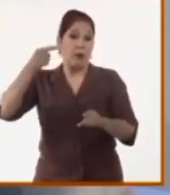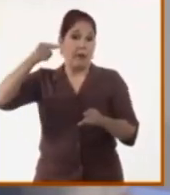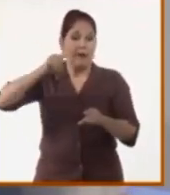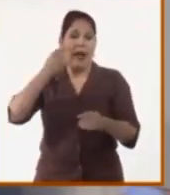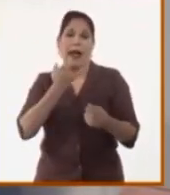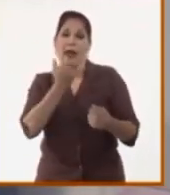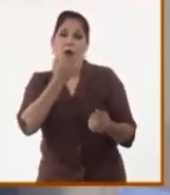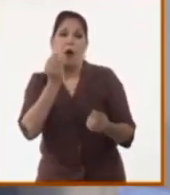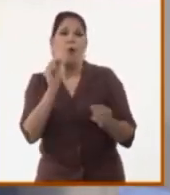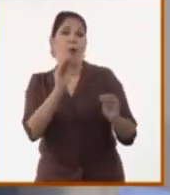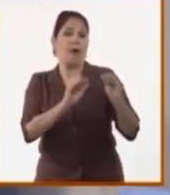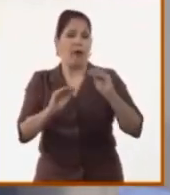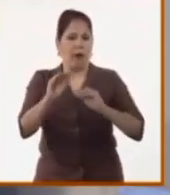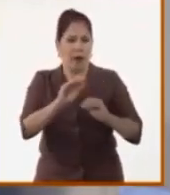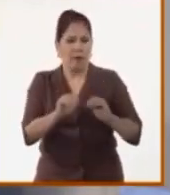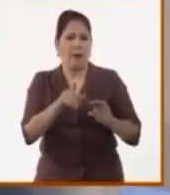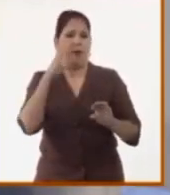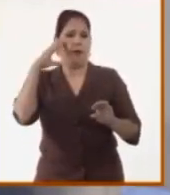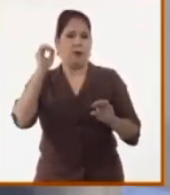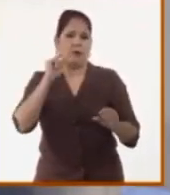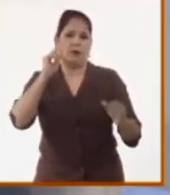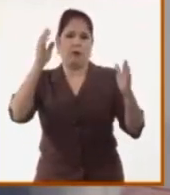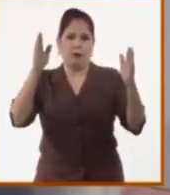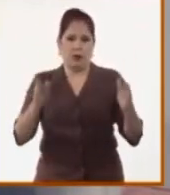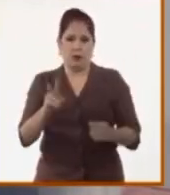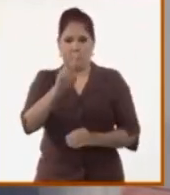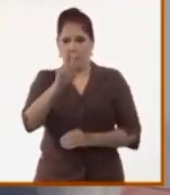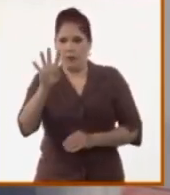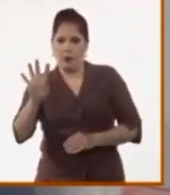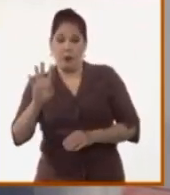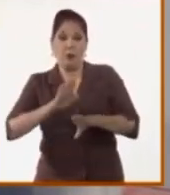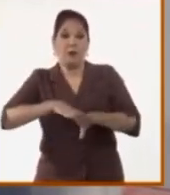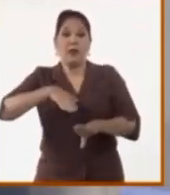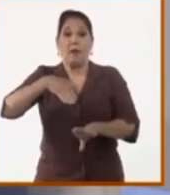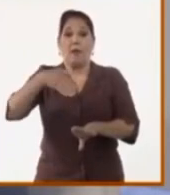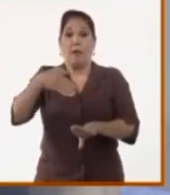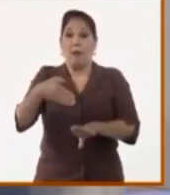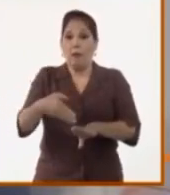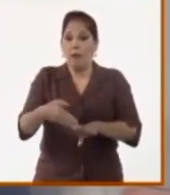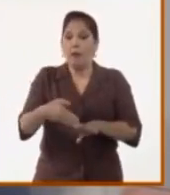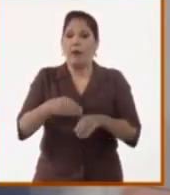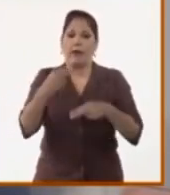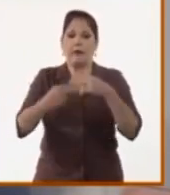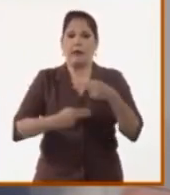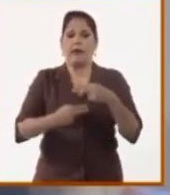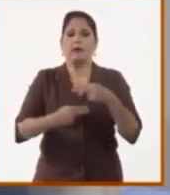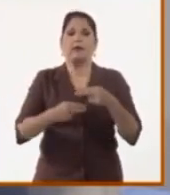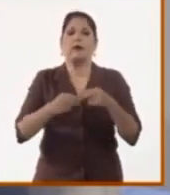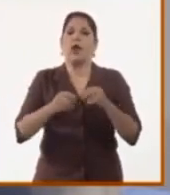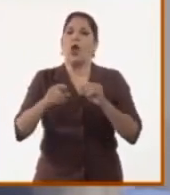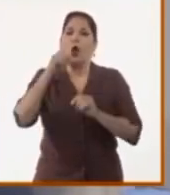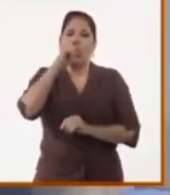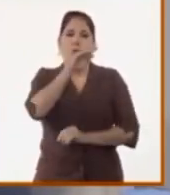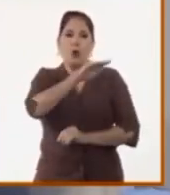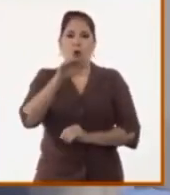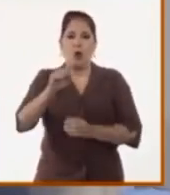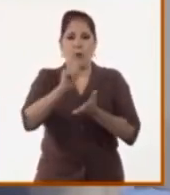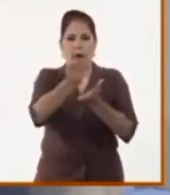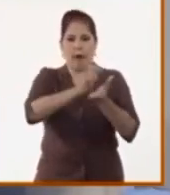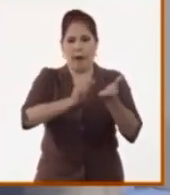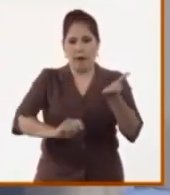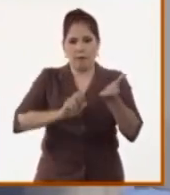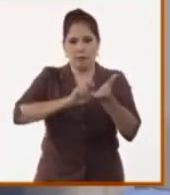implementando durante el periodo fiscal. Y con posterioridad, pues se emiten un grupo de normas, de